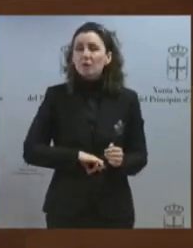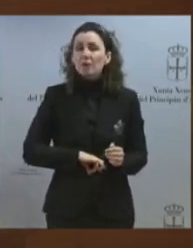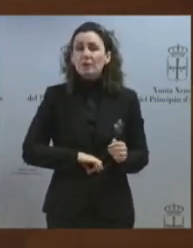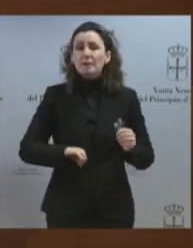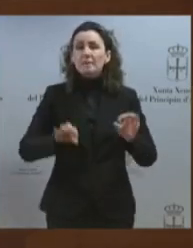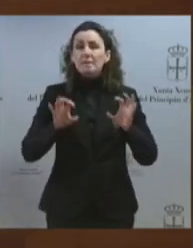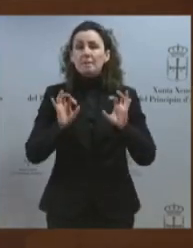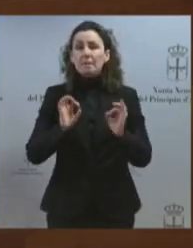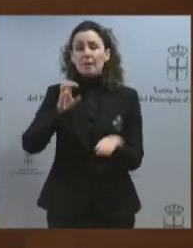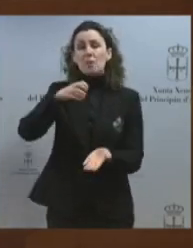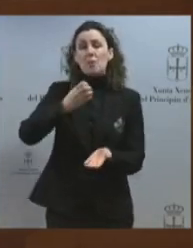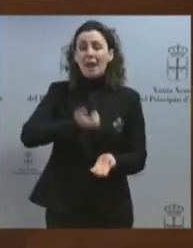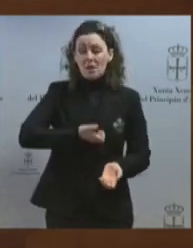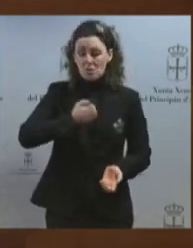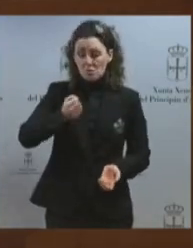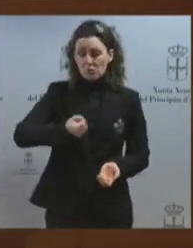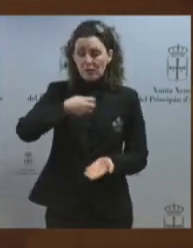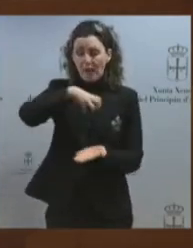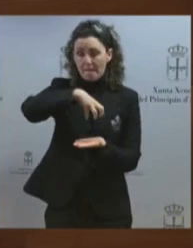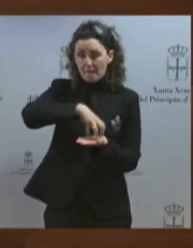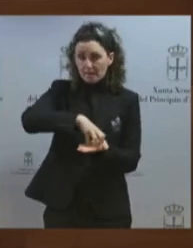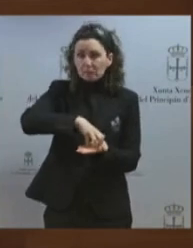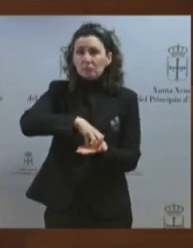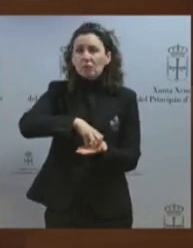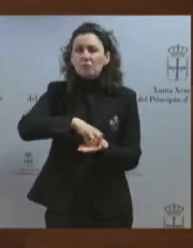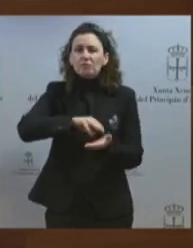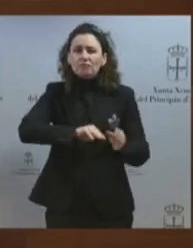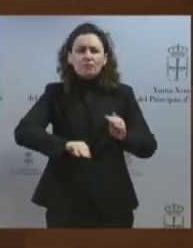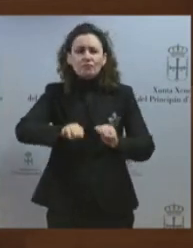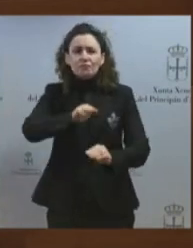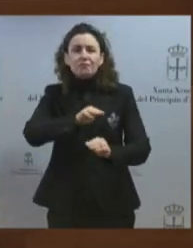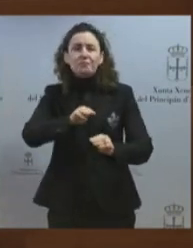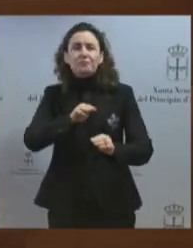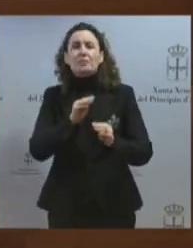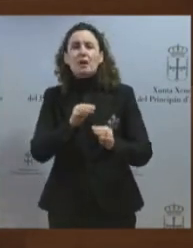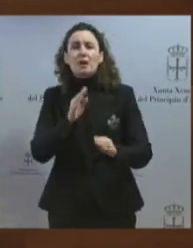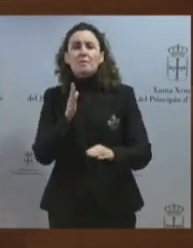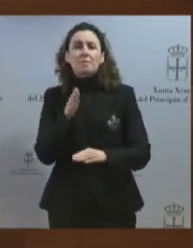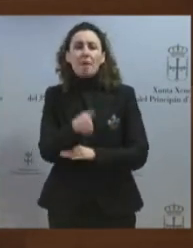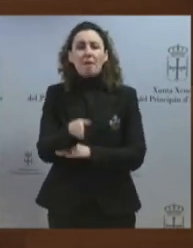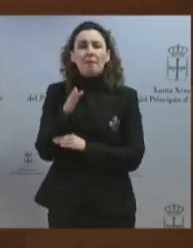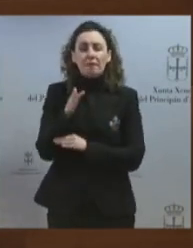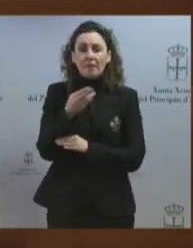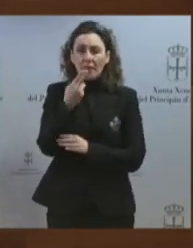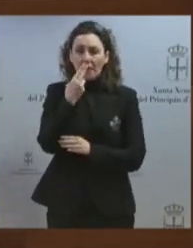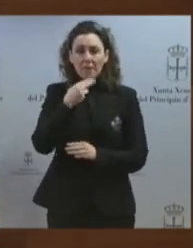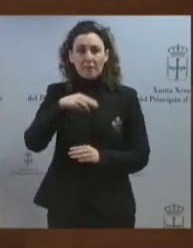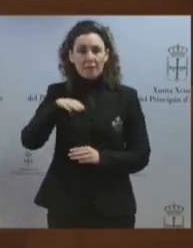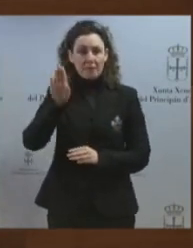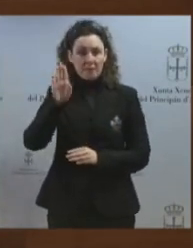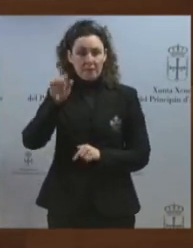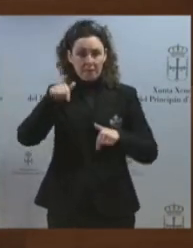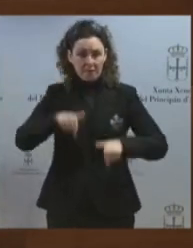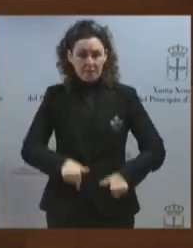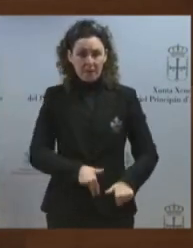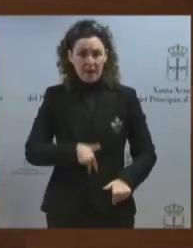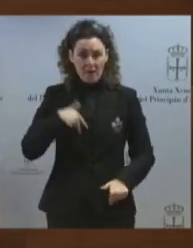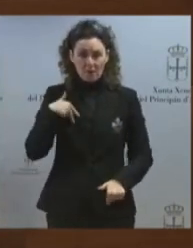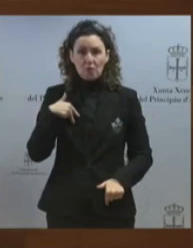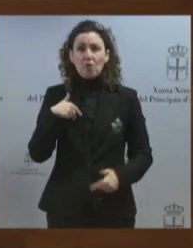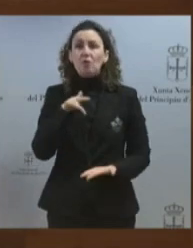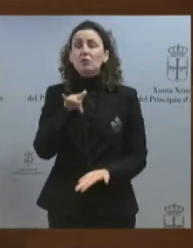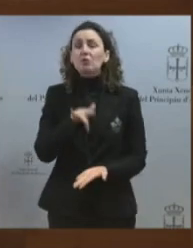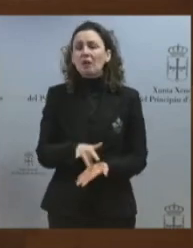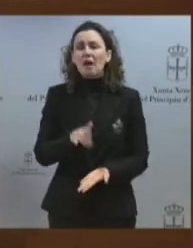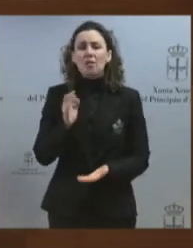víctimas de la represión por parte del régimen franquista, y no solo de quienes habían sido asesinados, sino de quienes